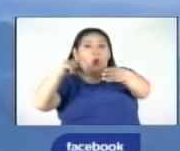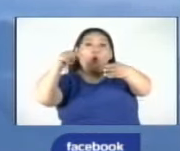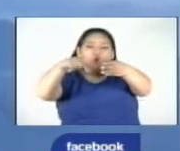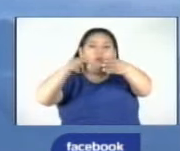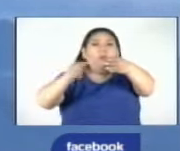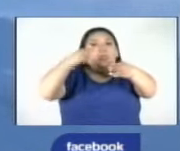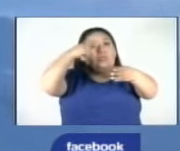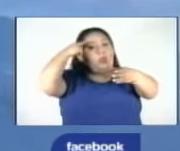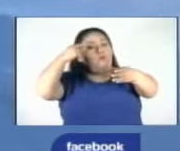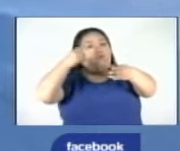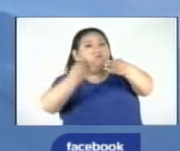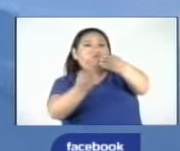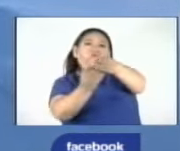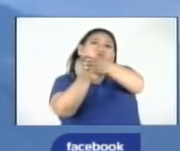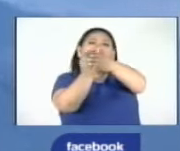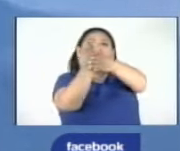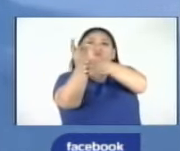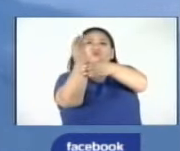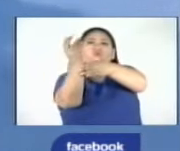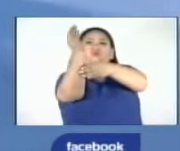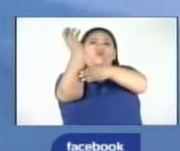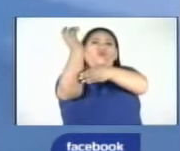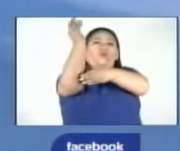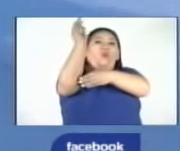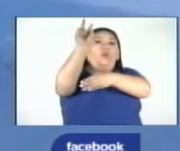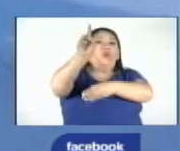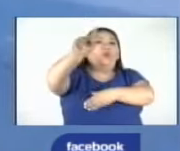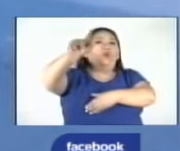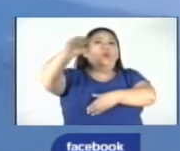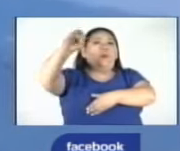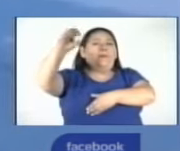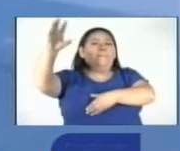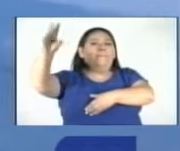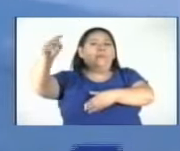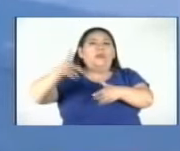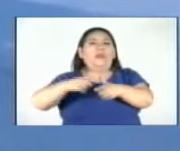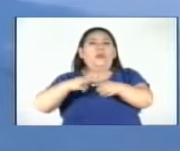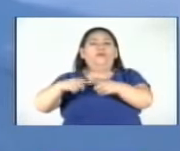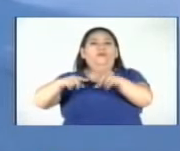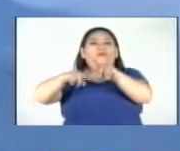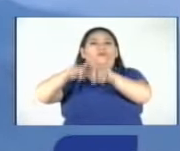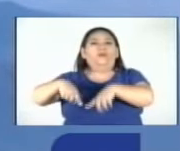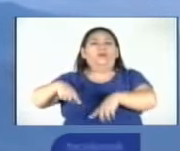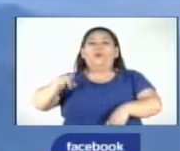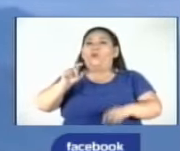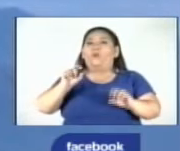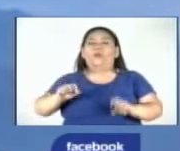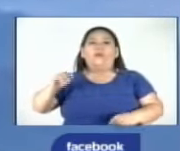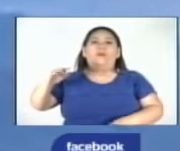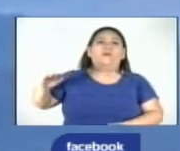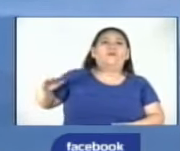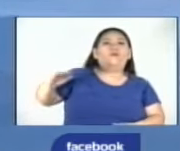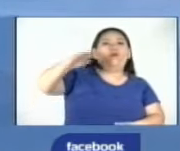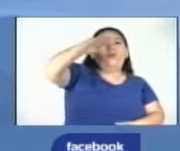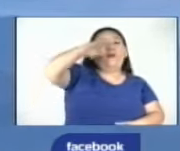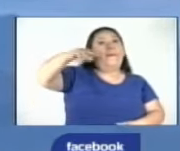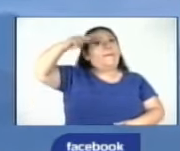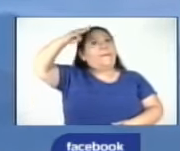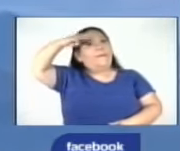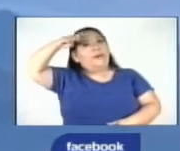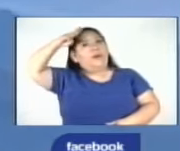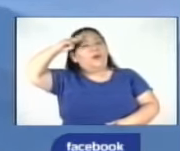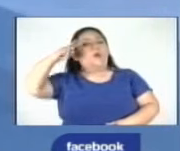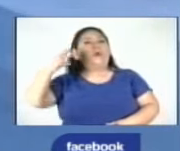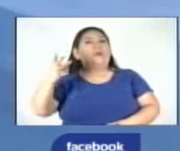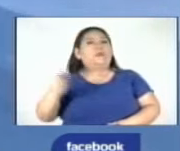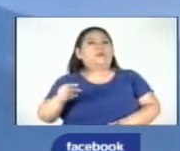de cenizas que alcanzó una altura de 2.000 metros, lo que obligó a cancelar 22 vuelos en el aeropuerto de la Ciudad de México, a